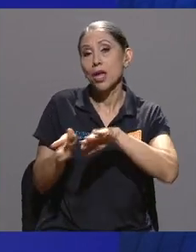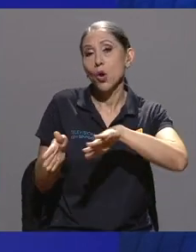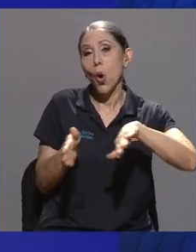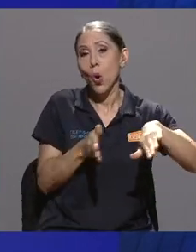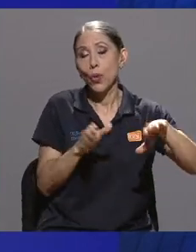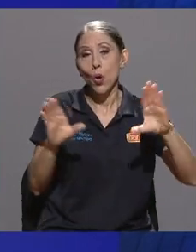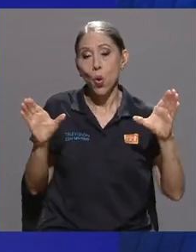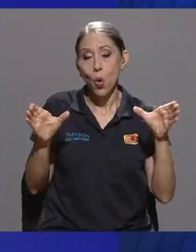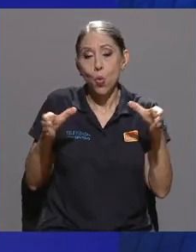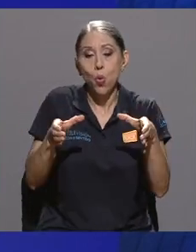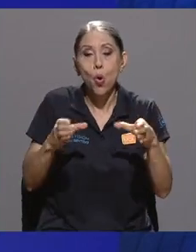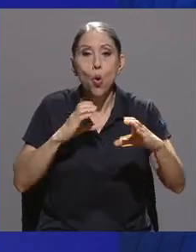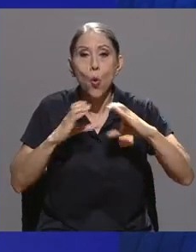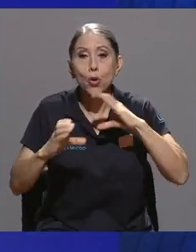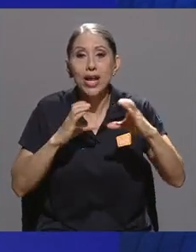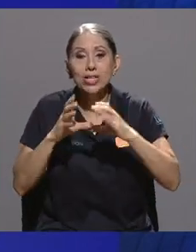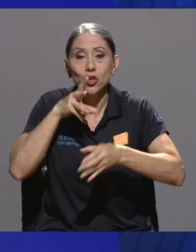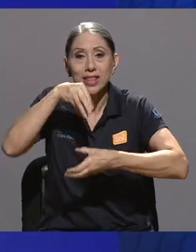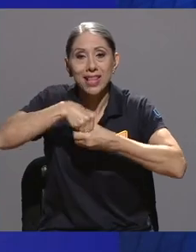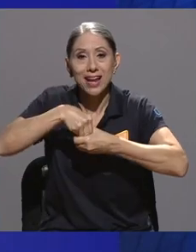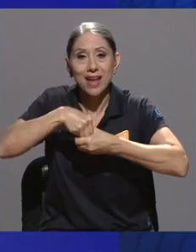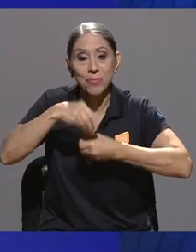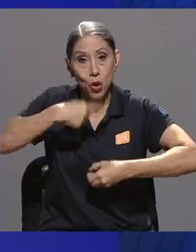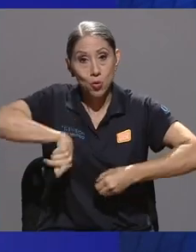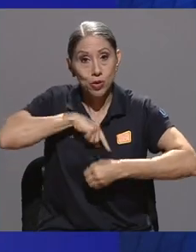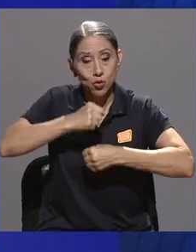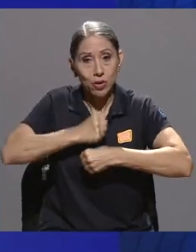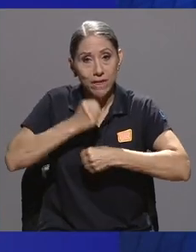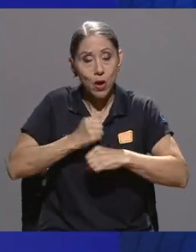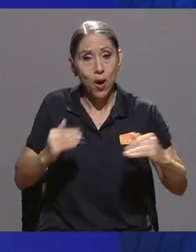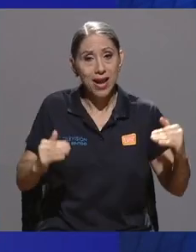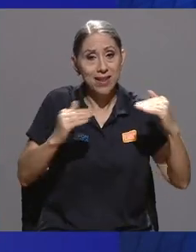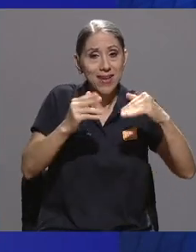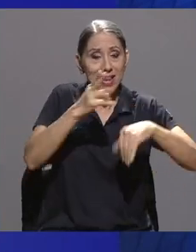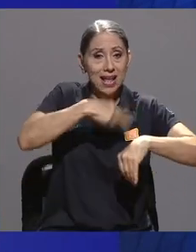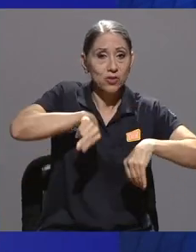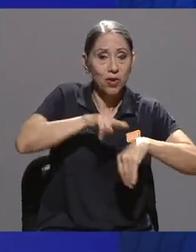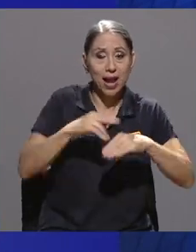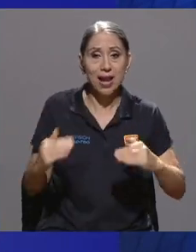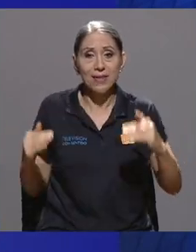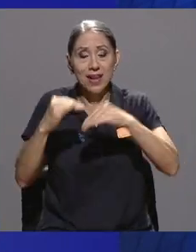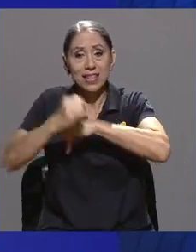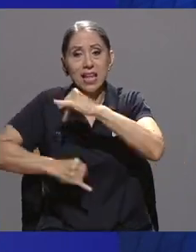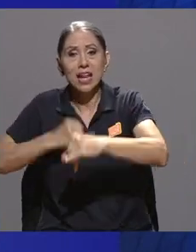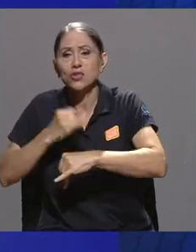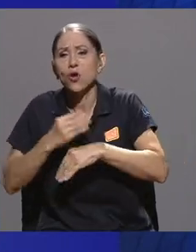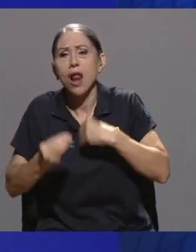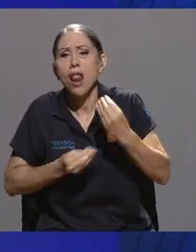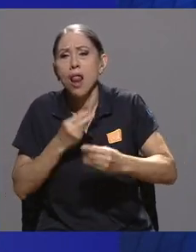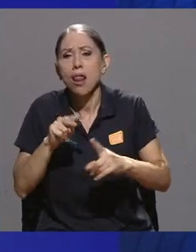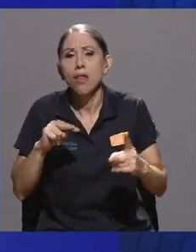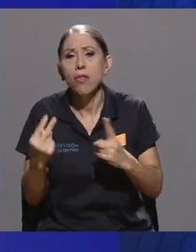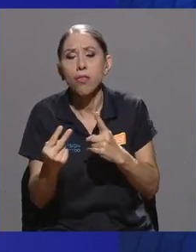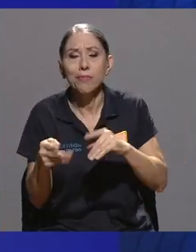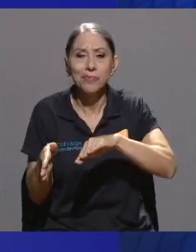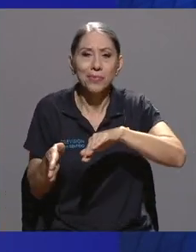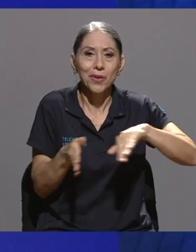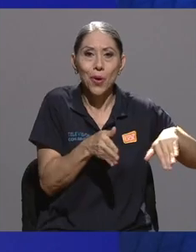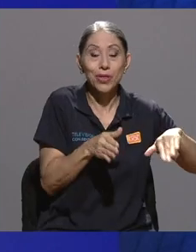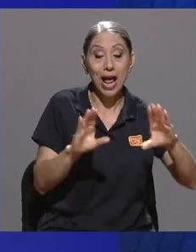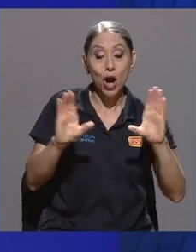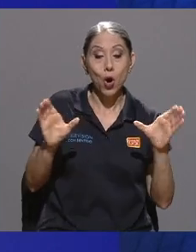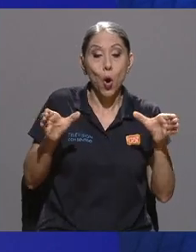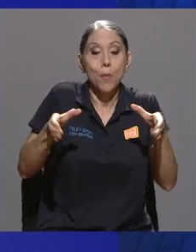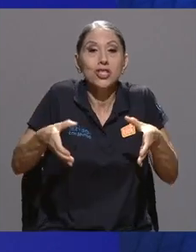de cómo visibilizamos nuestro trabajo, tanto a nivel internacional y nacional. Y tenemos otra parte, que es la comisión de las